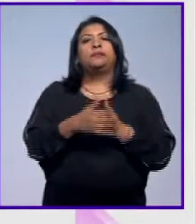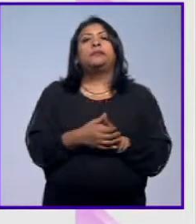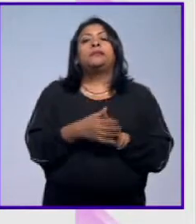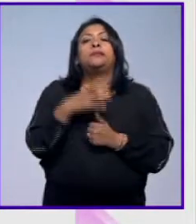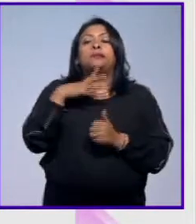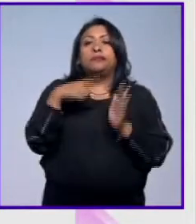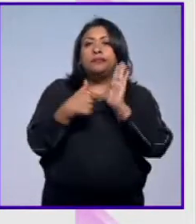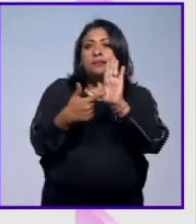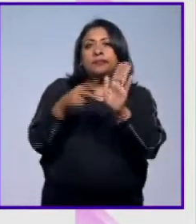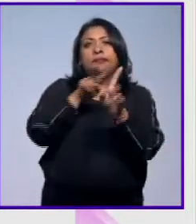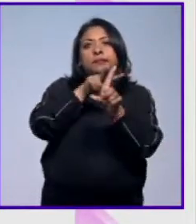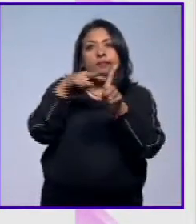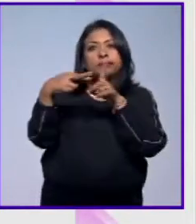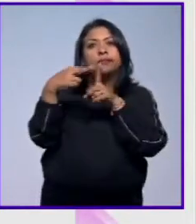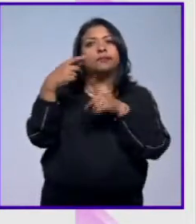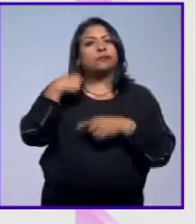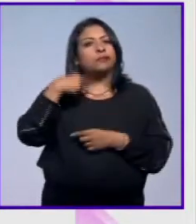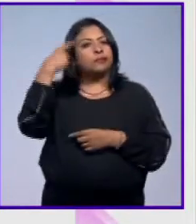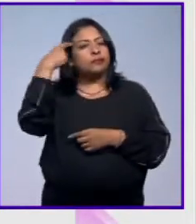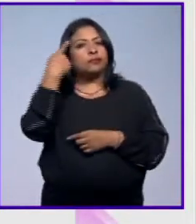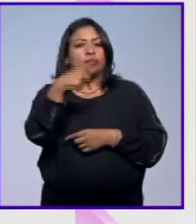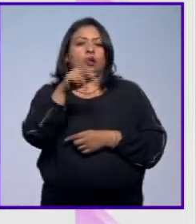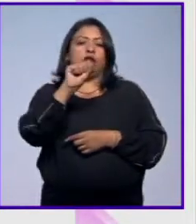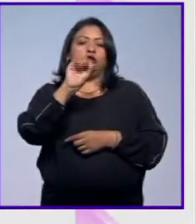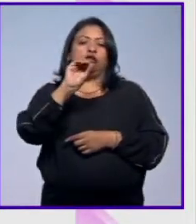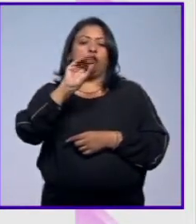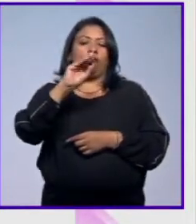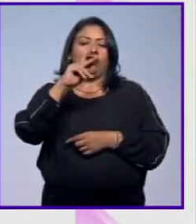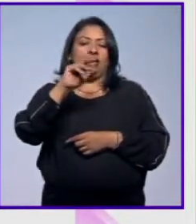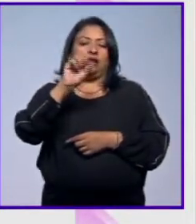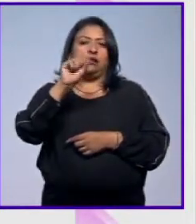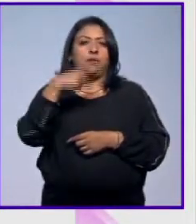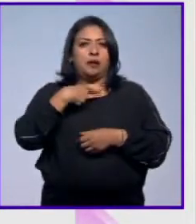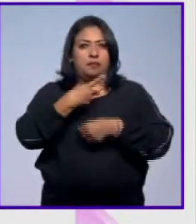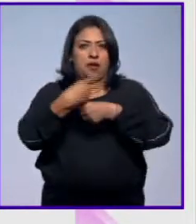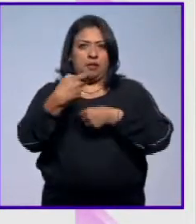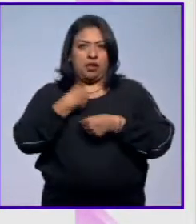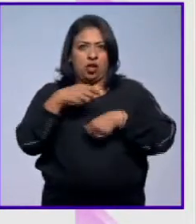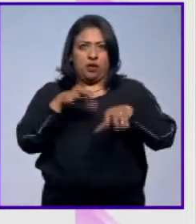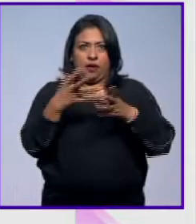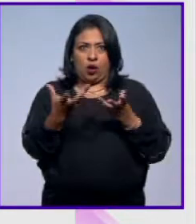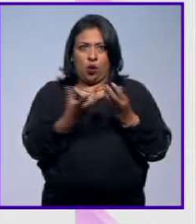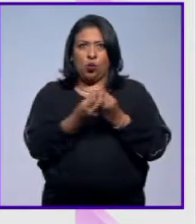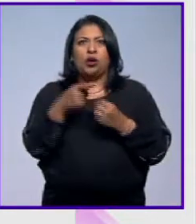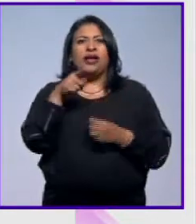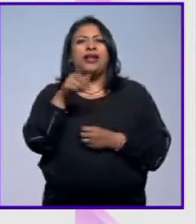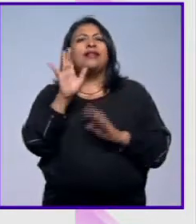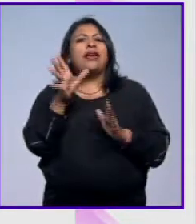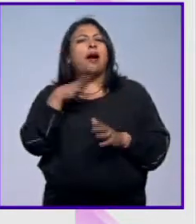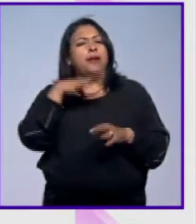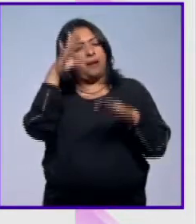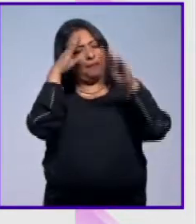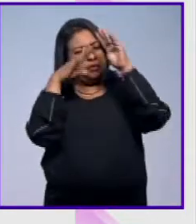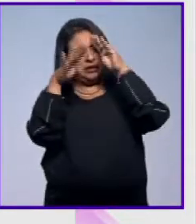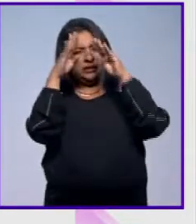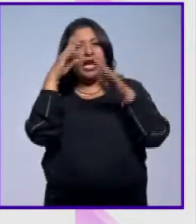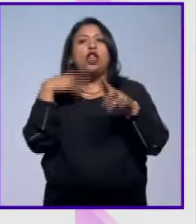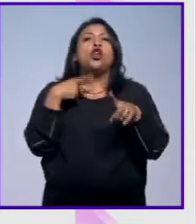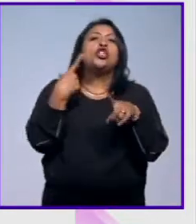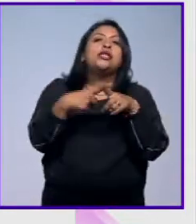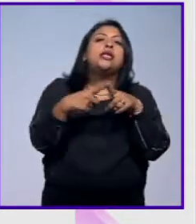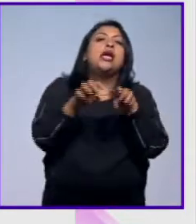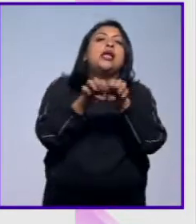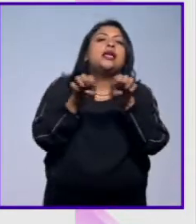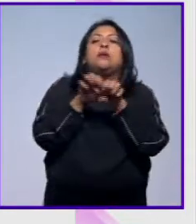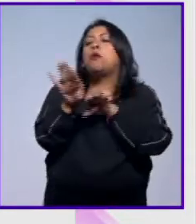cuya visión nace de la cabeza de Sofía Silvin y ella fue la que me invitó a trabajar. Ella un poco ya tenía muy pensado quién iba a ser su